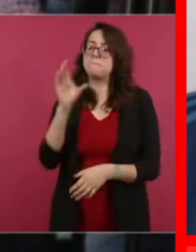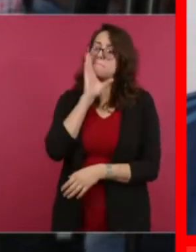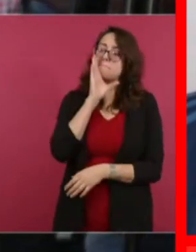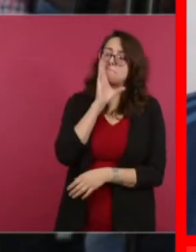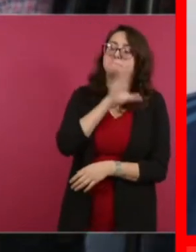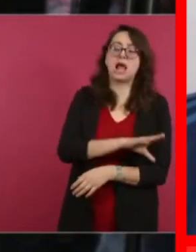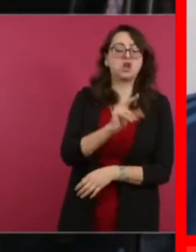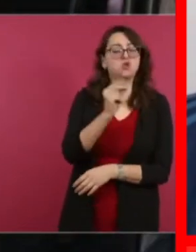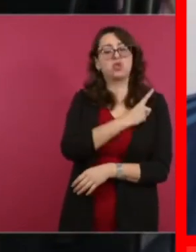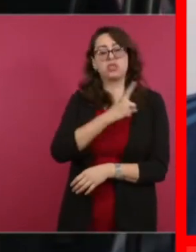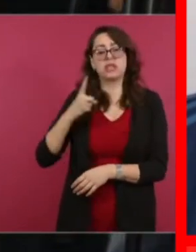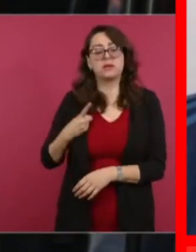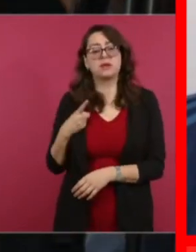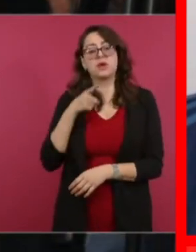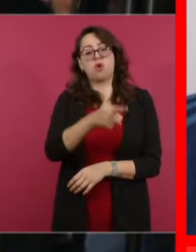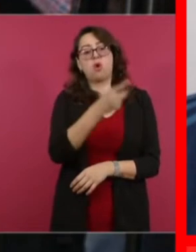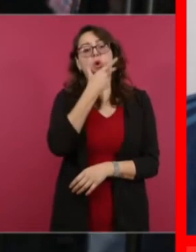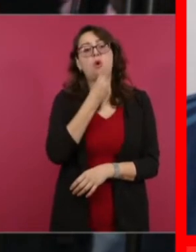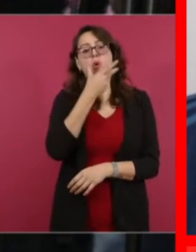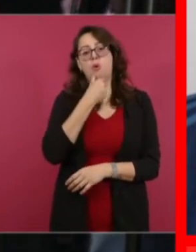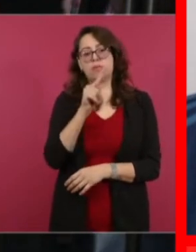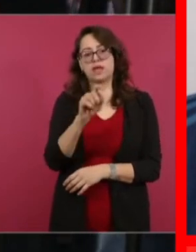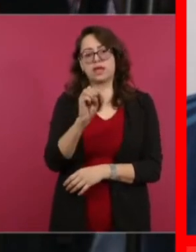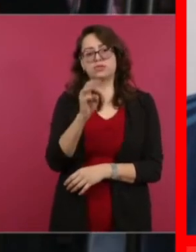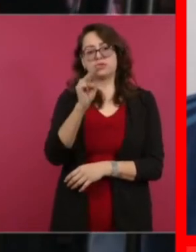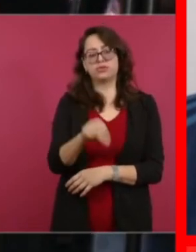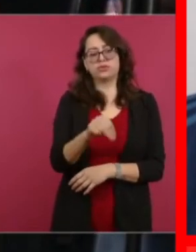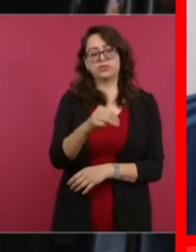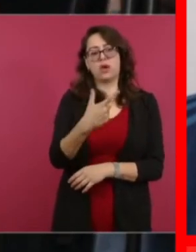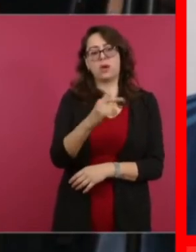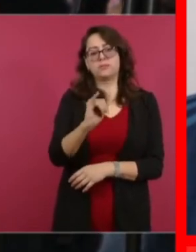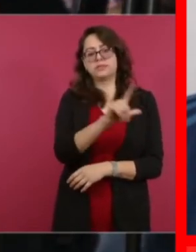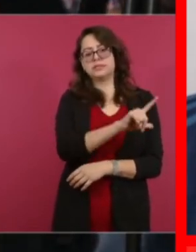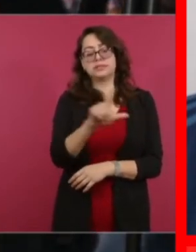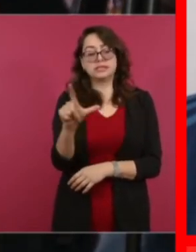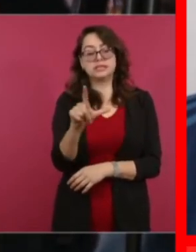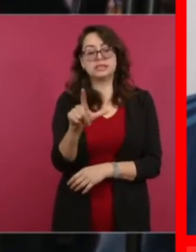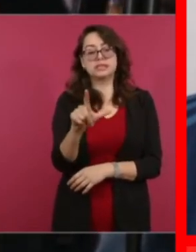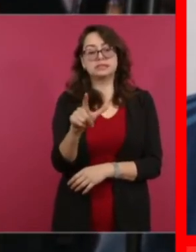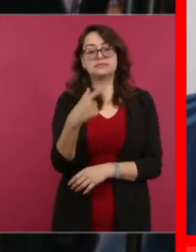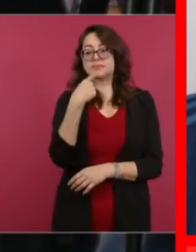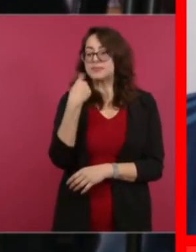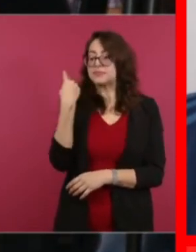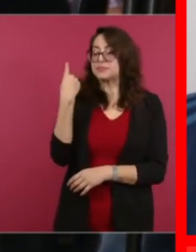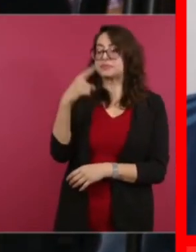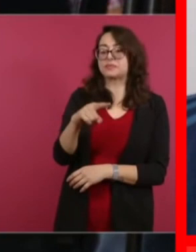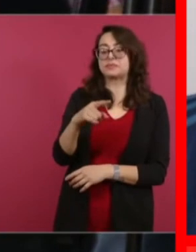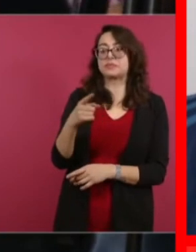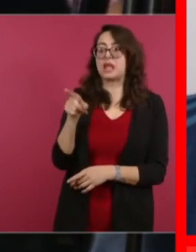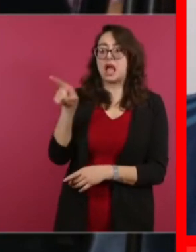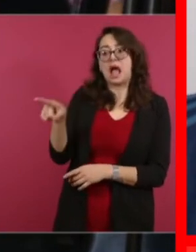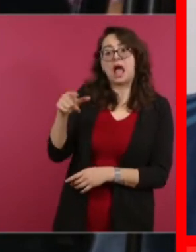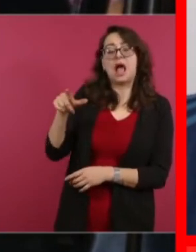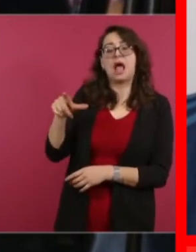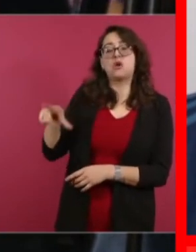infravalorada. Tom Hill, quien en este caso es el director ejecutivo de la minera Volcan, acusa al gobierno de tomar decisiones